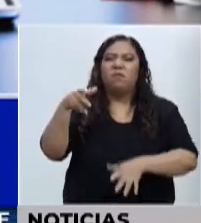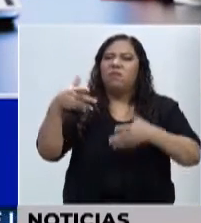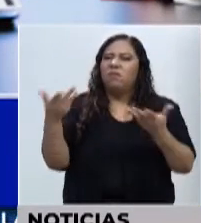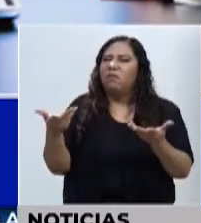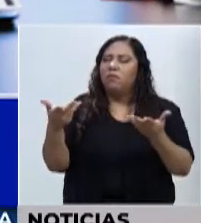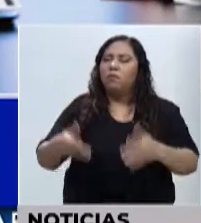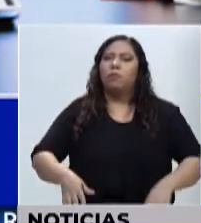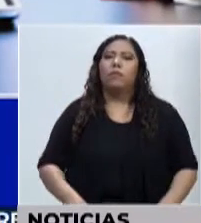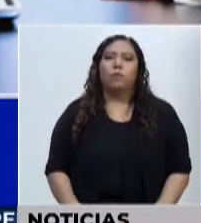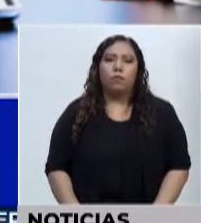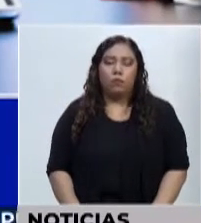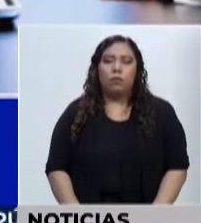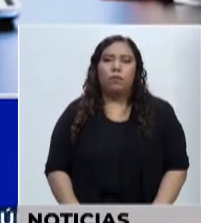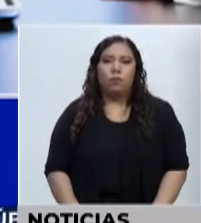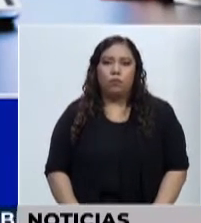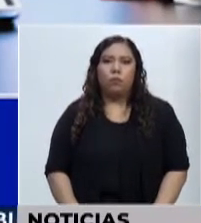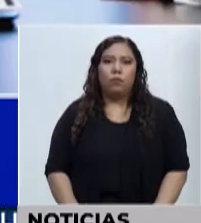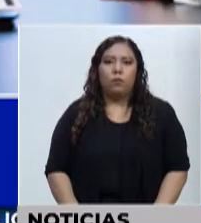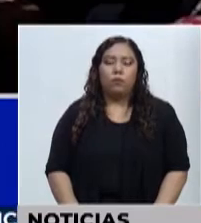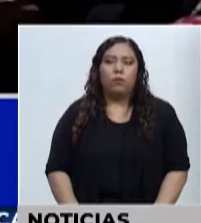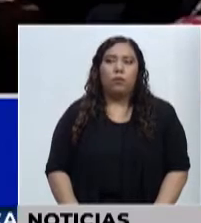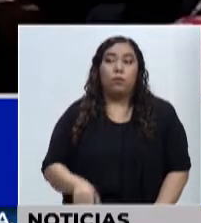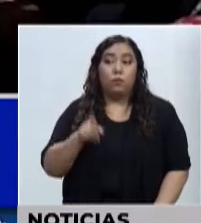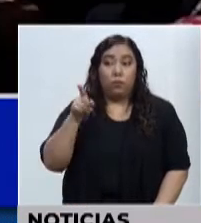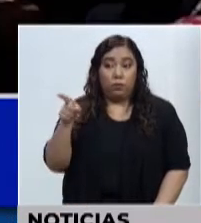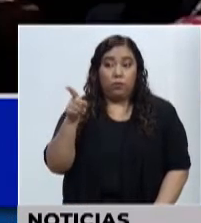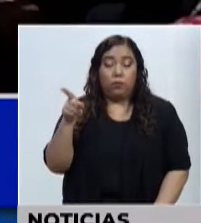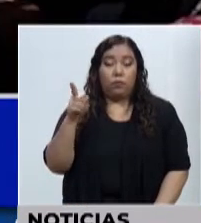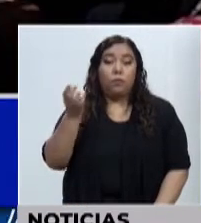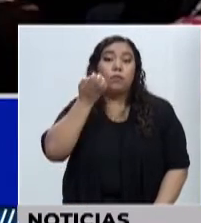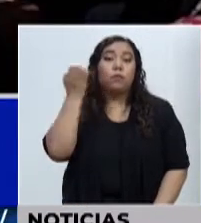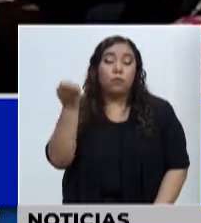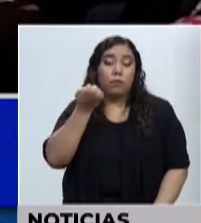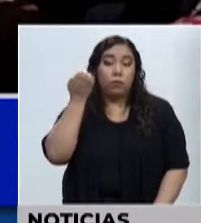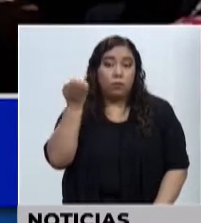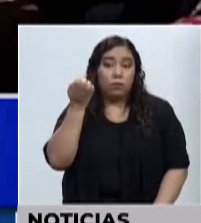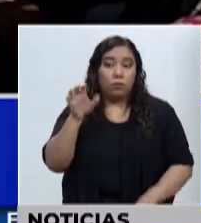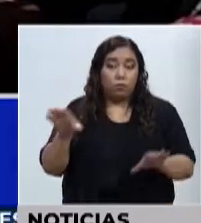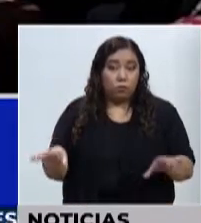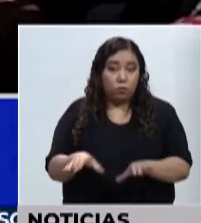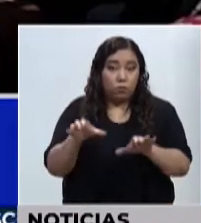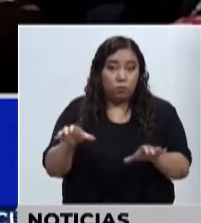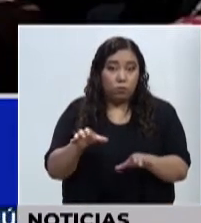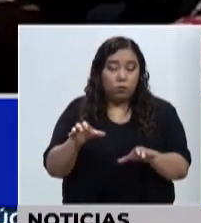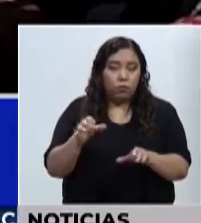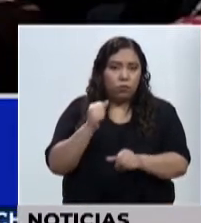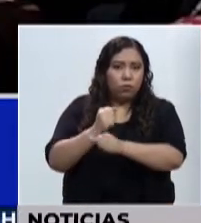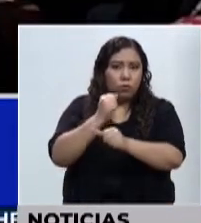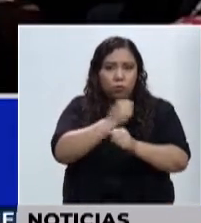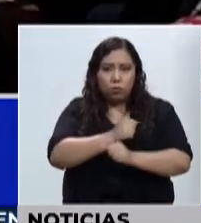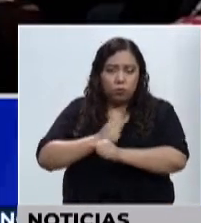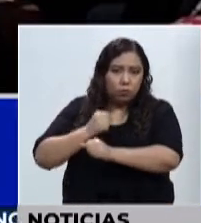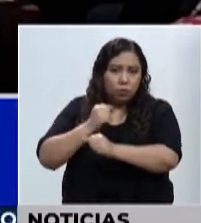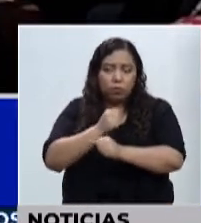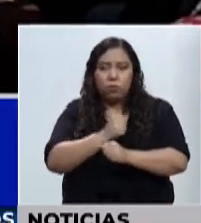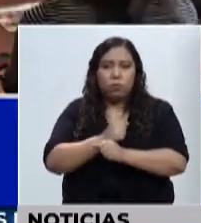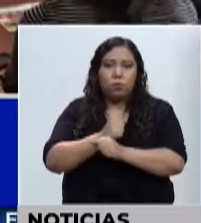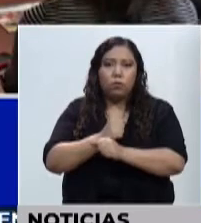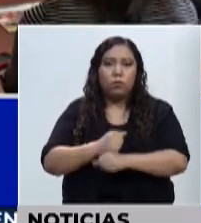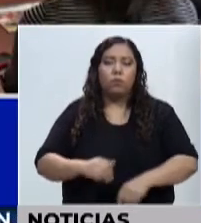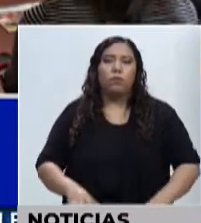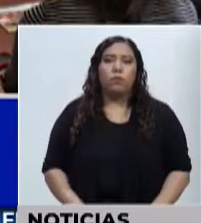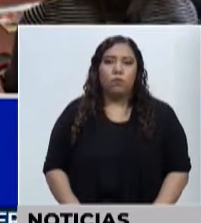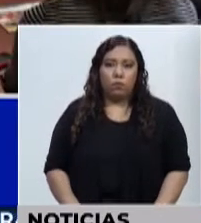Bueno, como escuela y con ese mandato de la gestión para resultados, siempre me gusta resaltar a mí que la gestión para